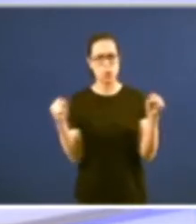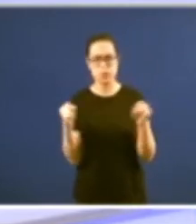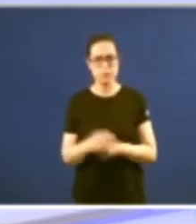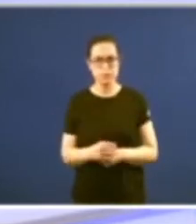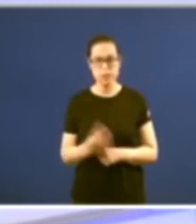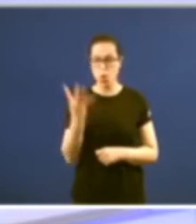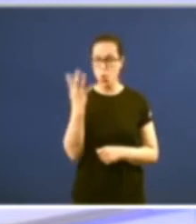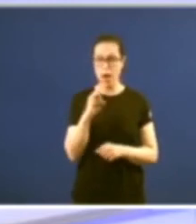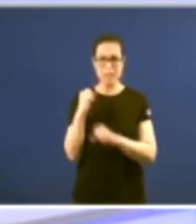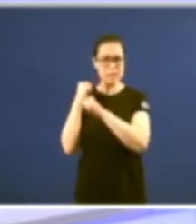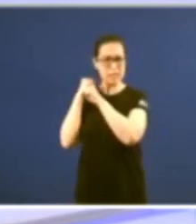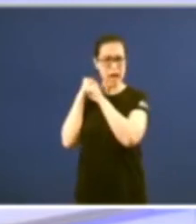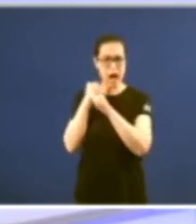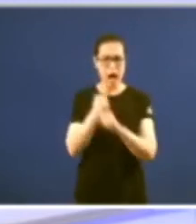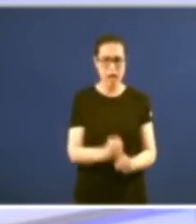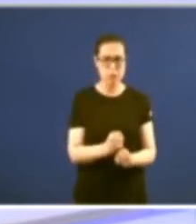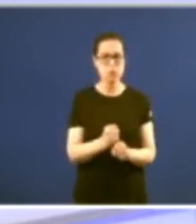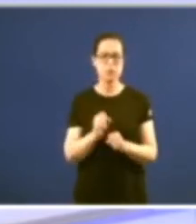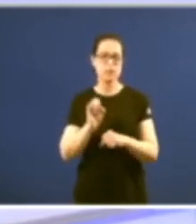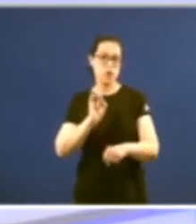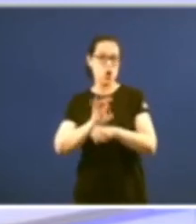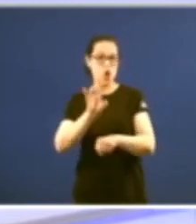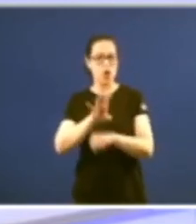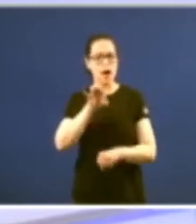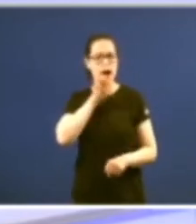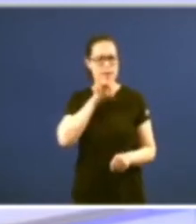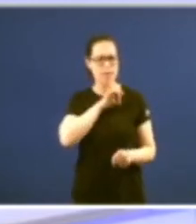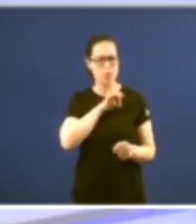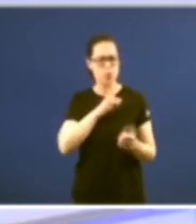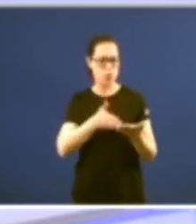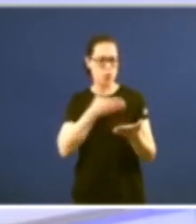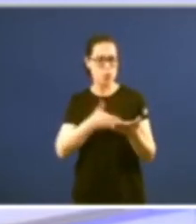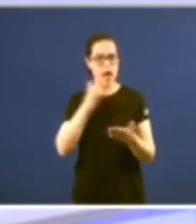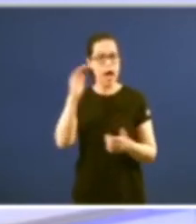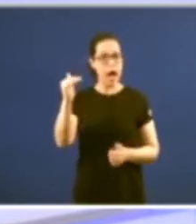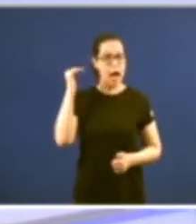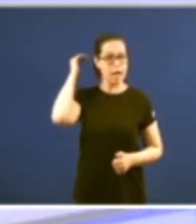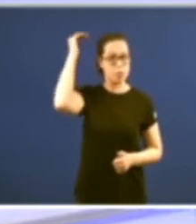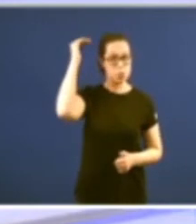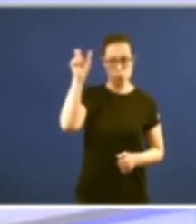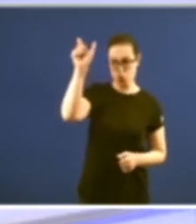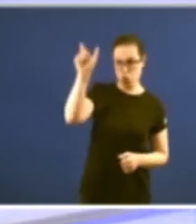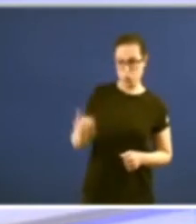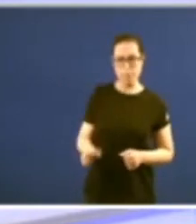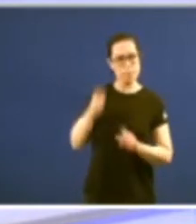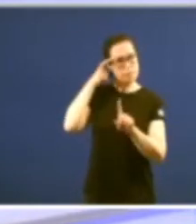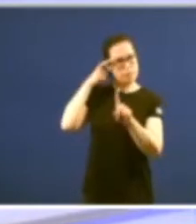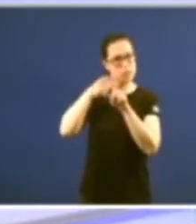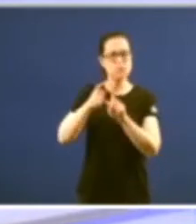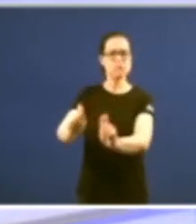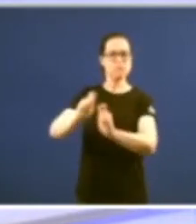despois segun contaba el correo nas súas páxinas estes días Ana Pontón aspira que Galicia sexa considerada nación